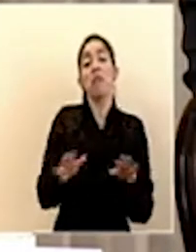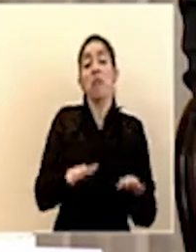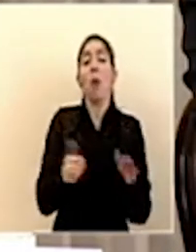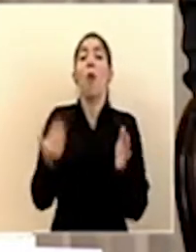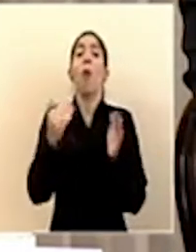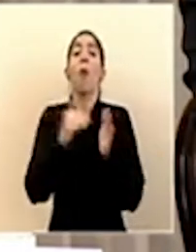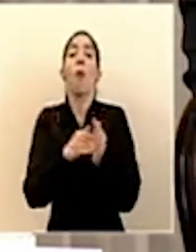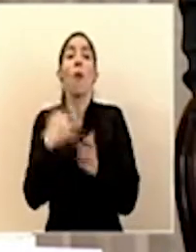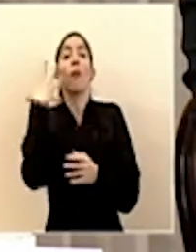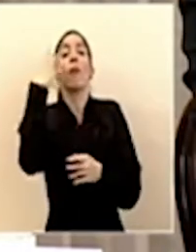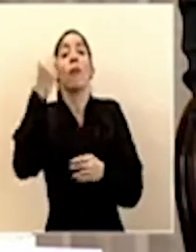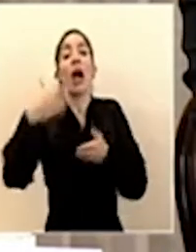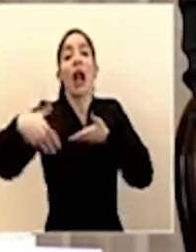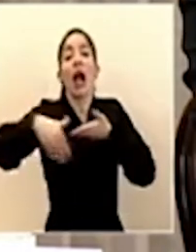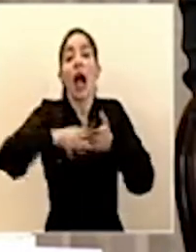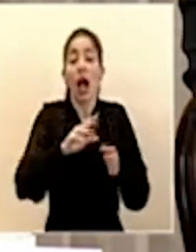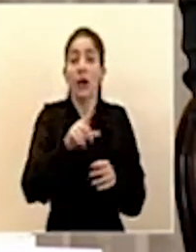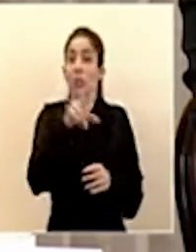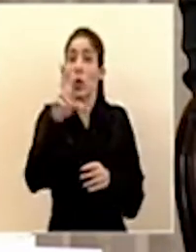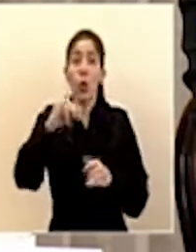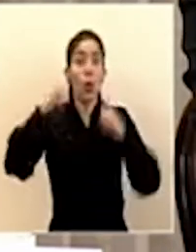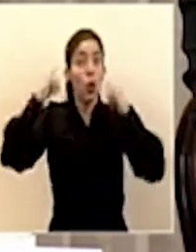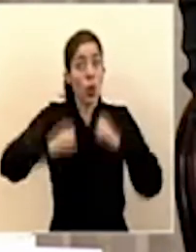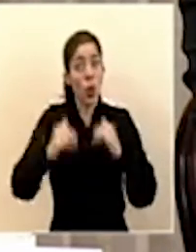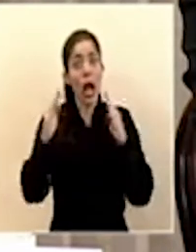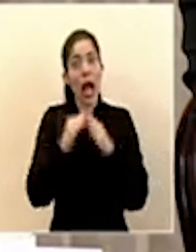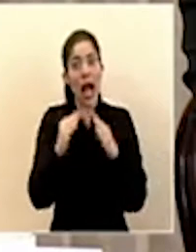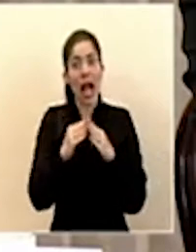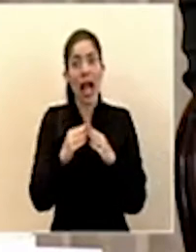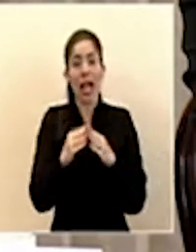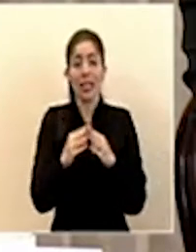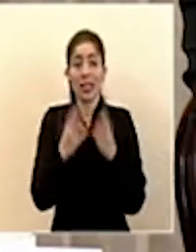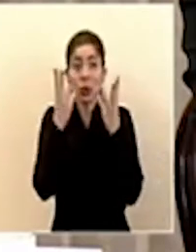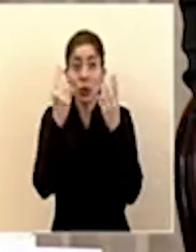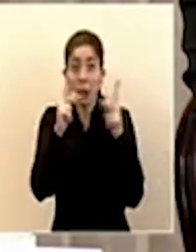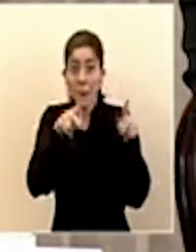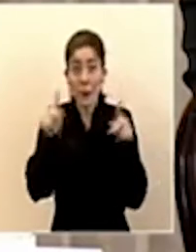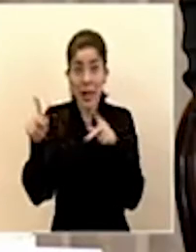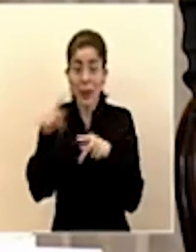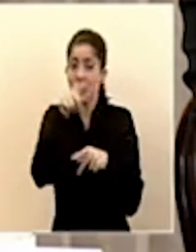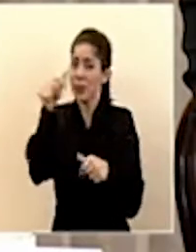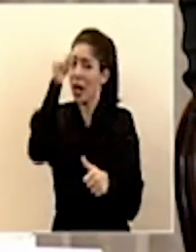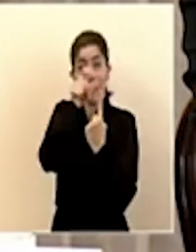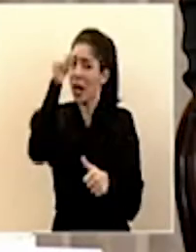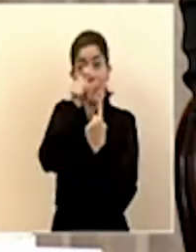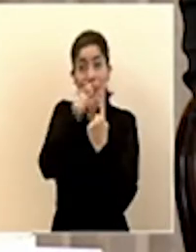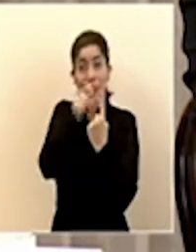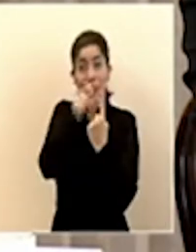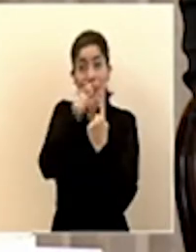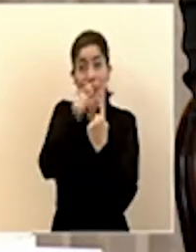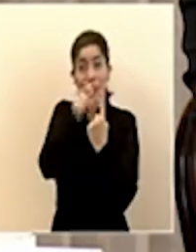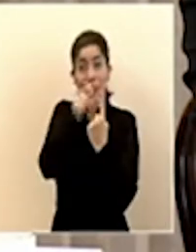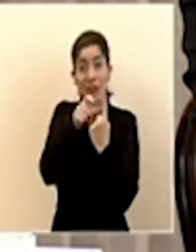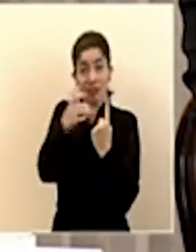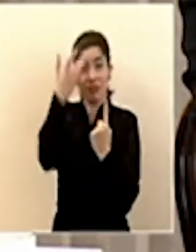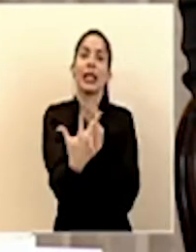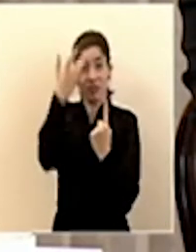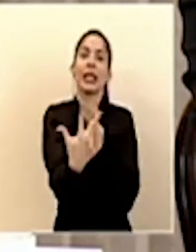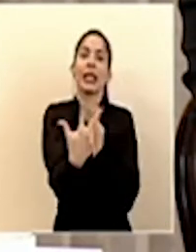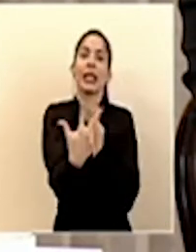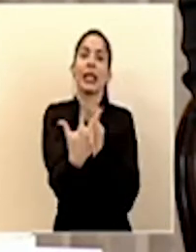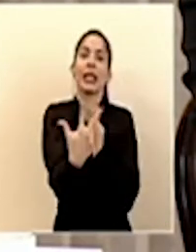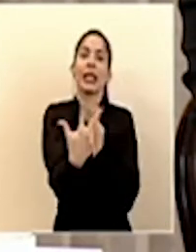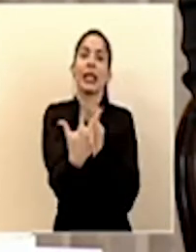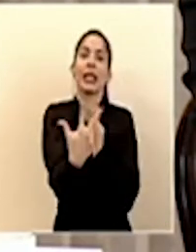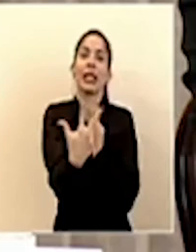nos tiramos a la calle si no nos quedamos en la casa esta cantidad de personas recordemos que por cada persona infectada hay